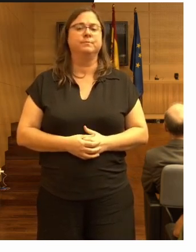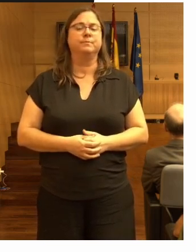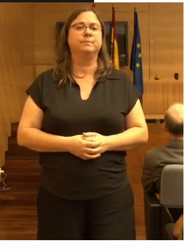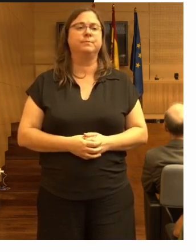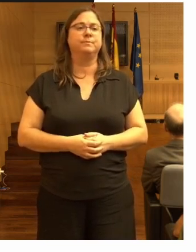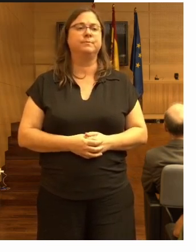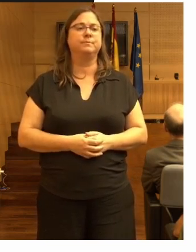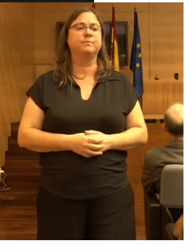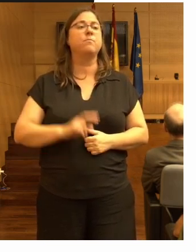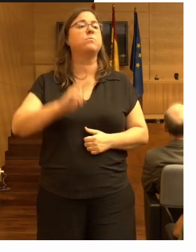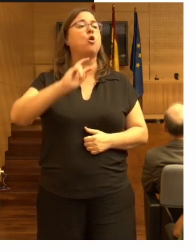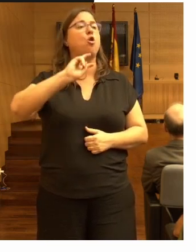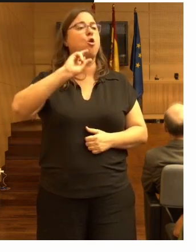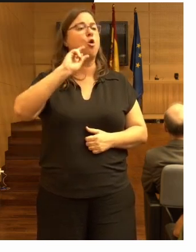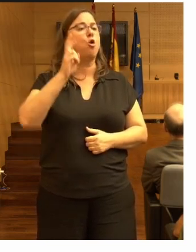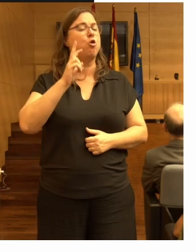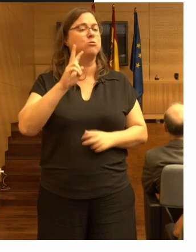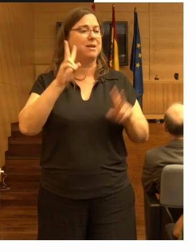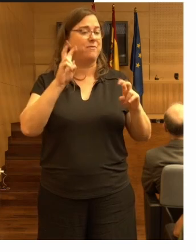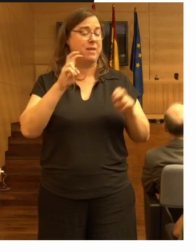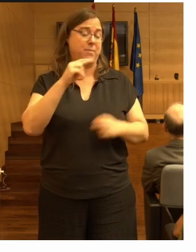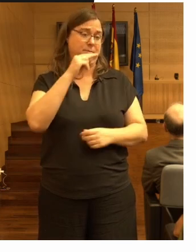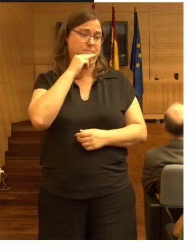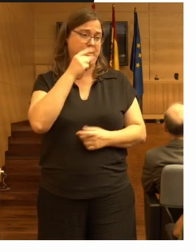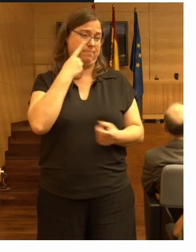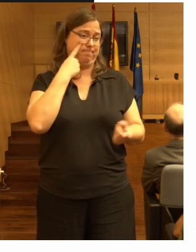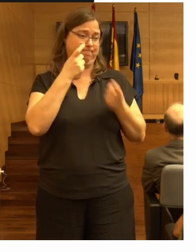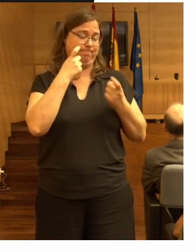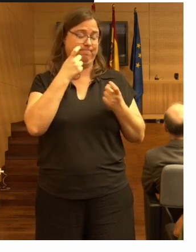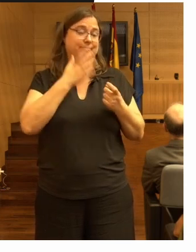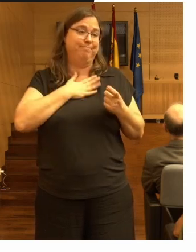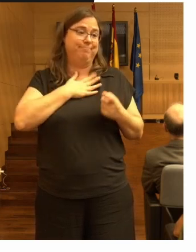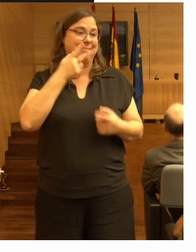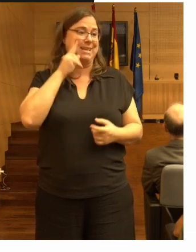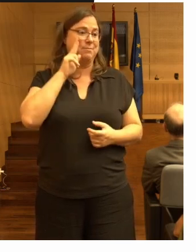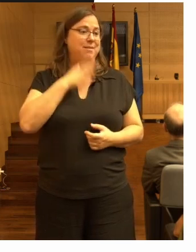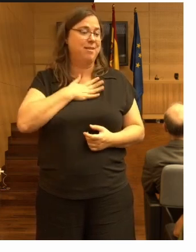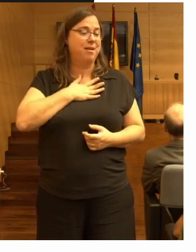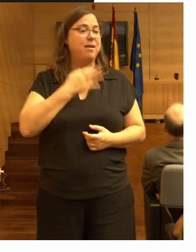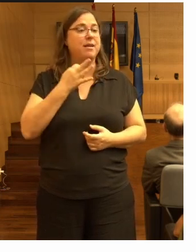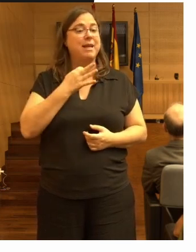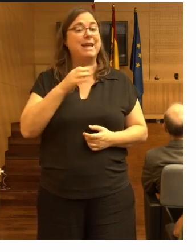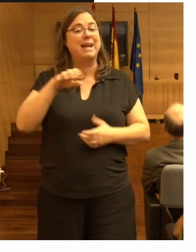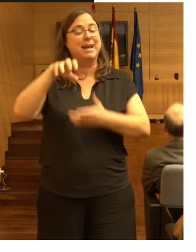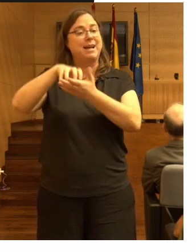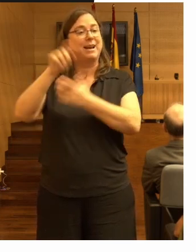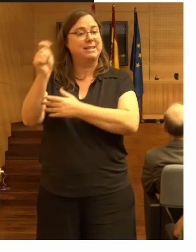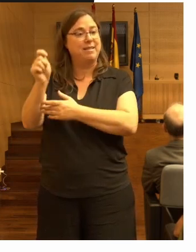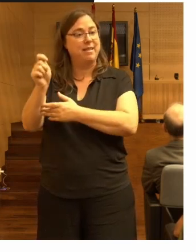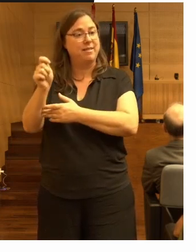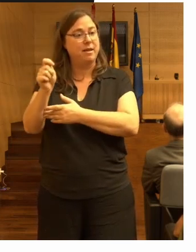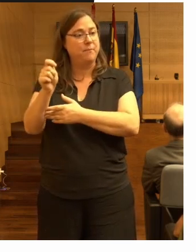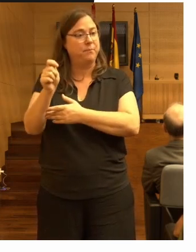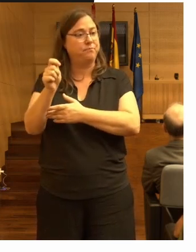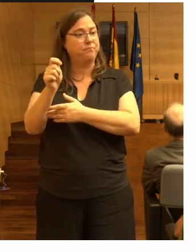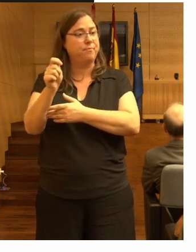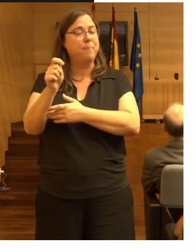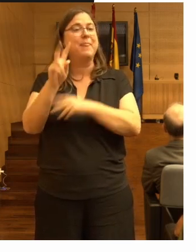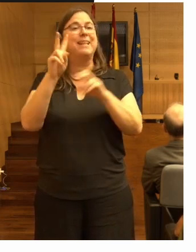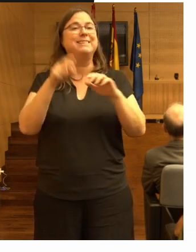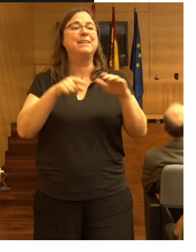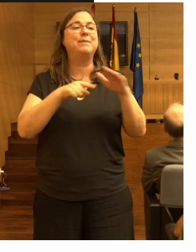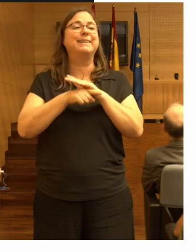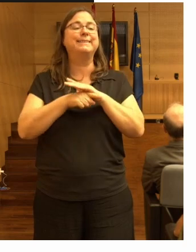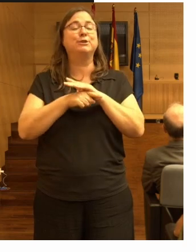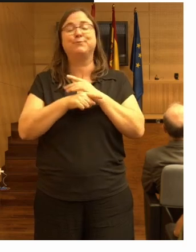Y la otra cosa con la incontinencia desde mi experiencia por lo menos es que las residencias la gestión de la